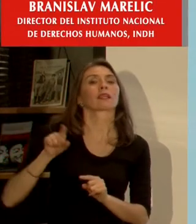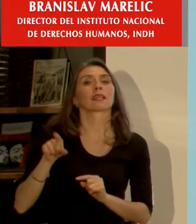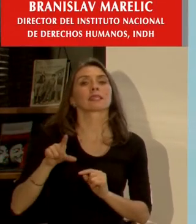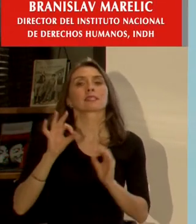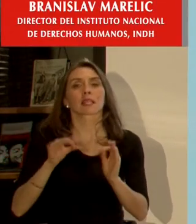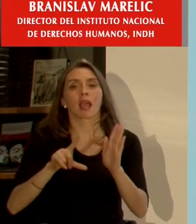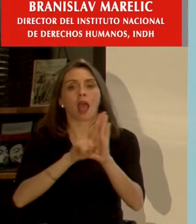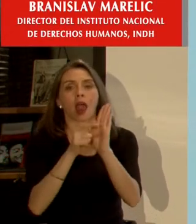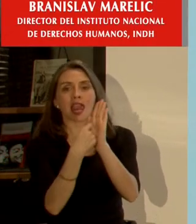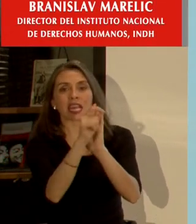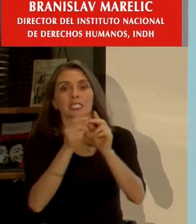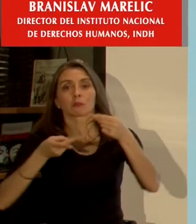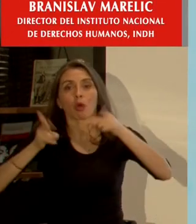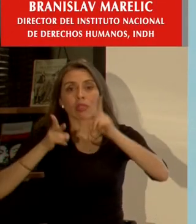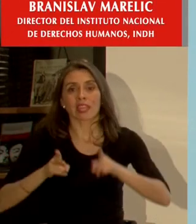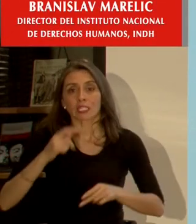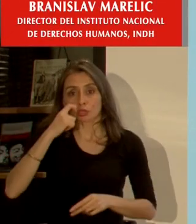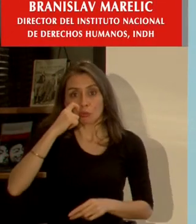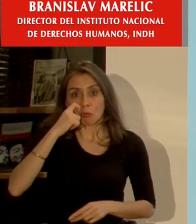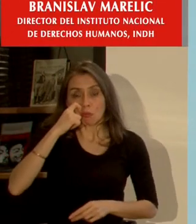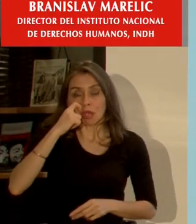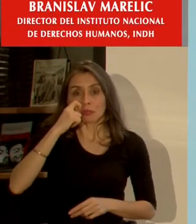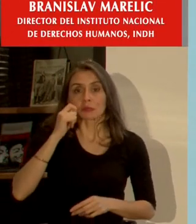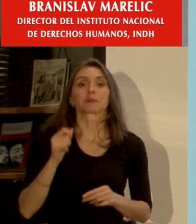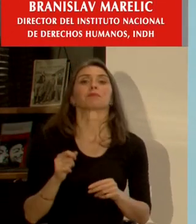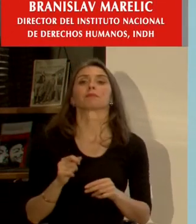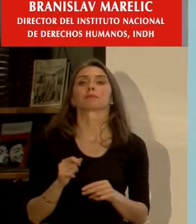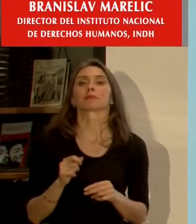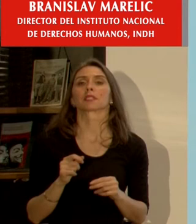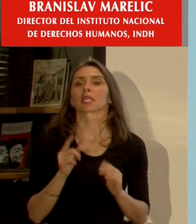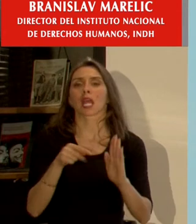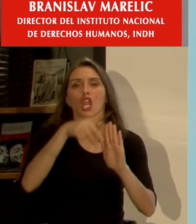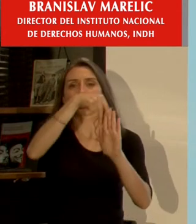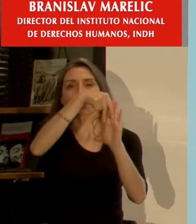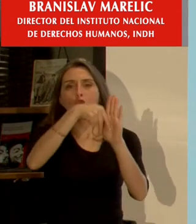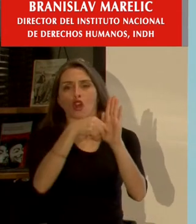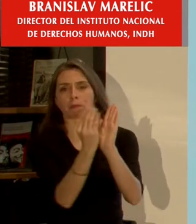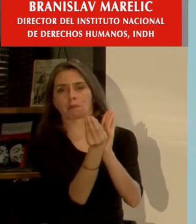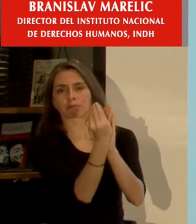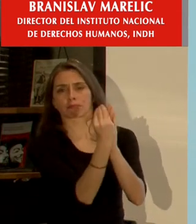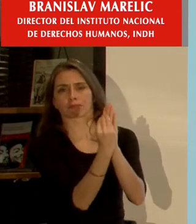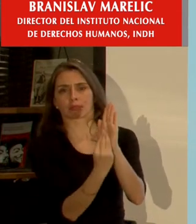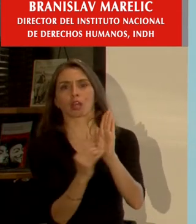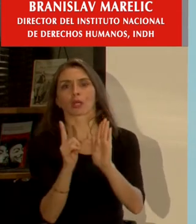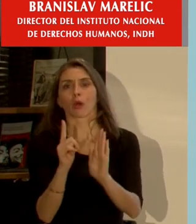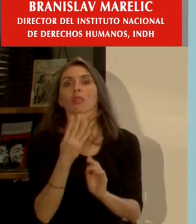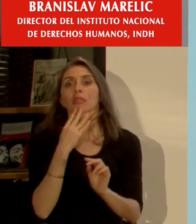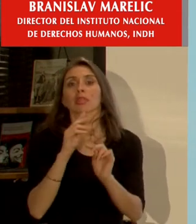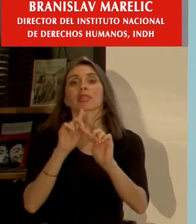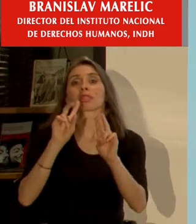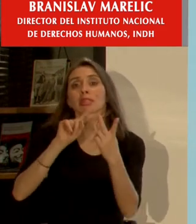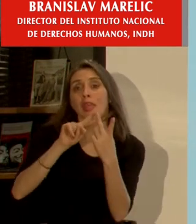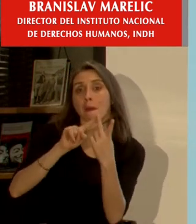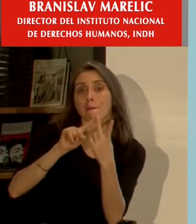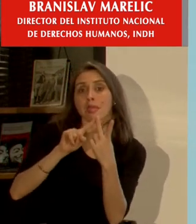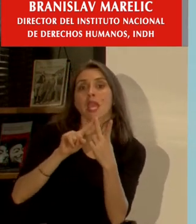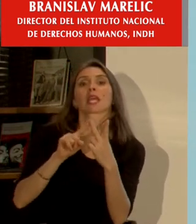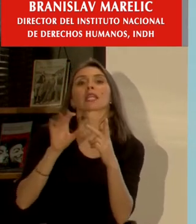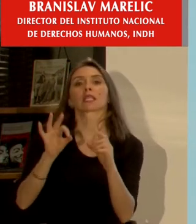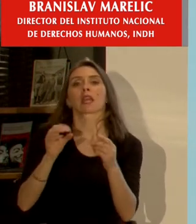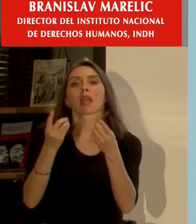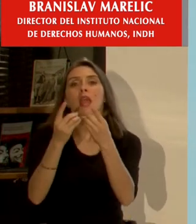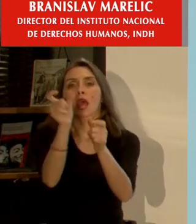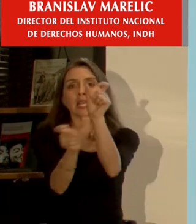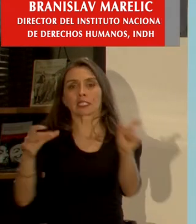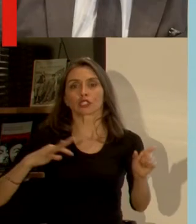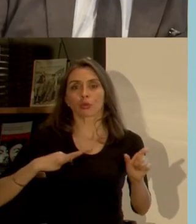los derechos humanos no simplemente tienen un asunto normativo sino que también tienen un asunto de legitimidad democrática